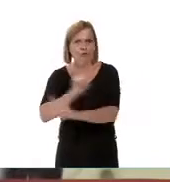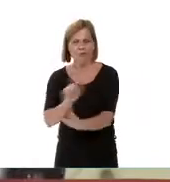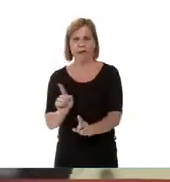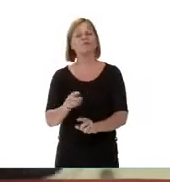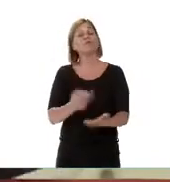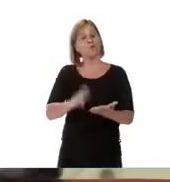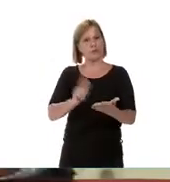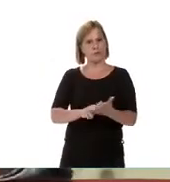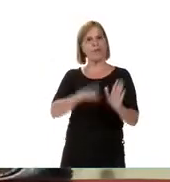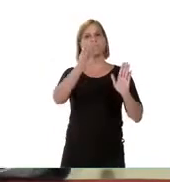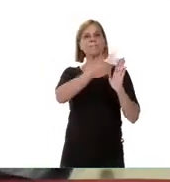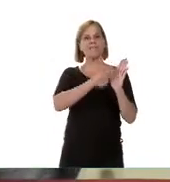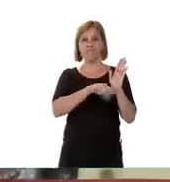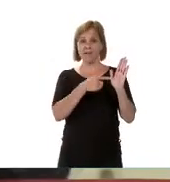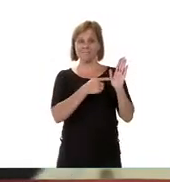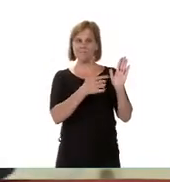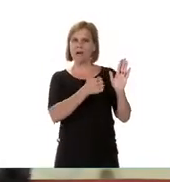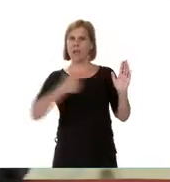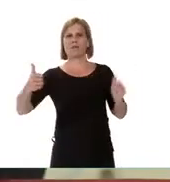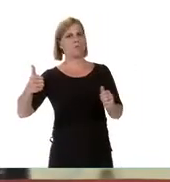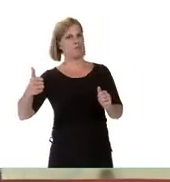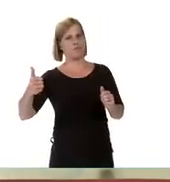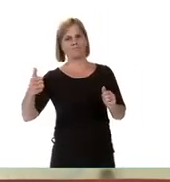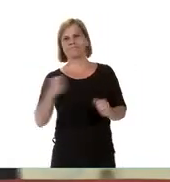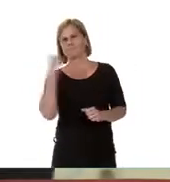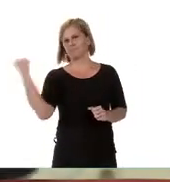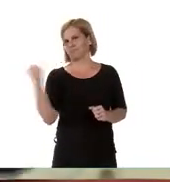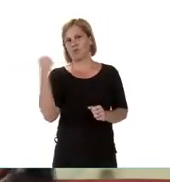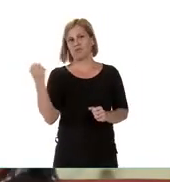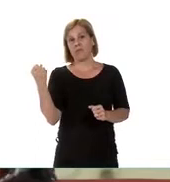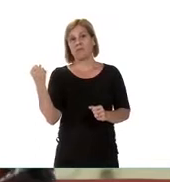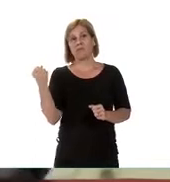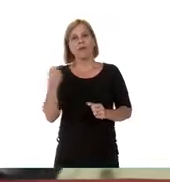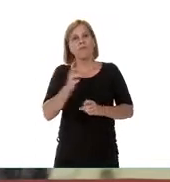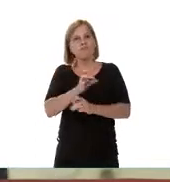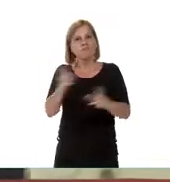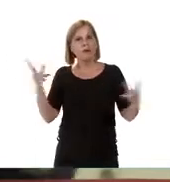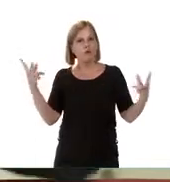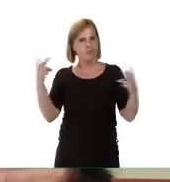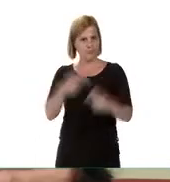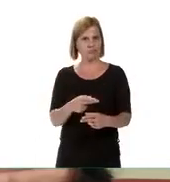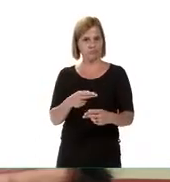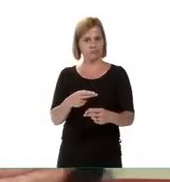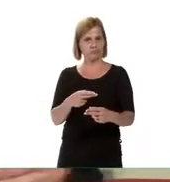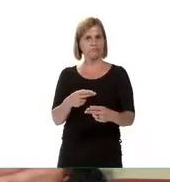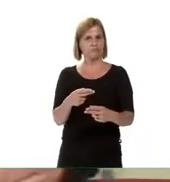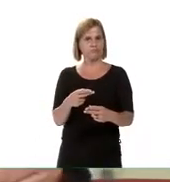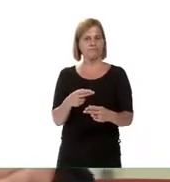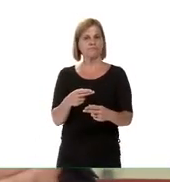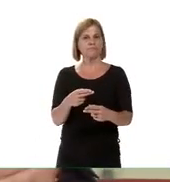La medida de aislamiento es fundamental para evitar los contagios, para hacer circular